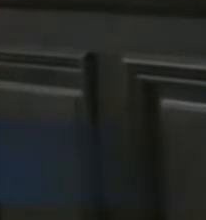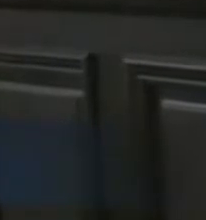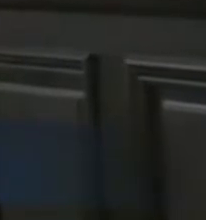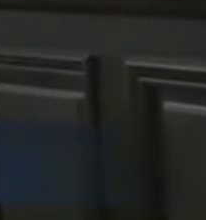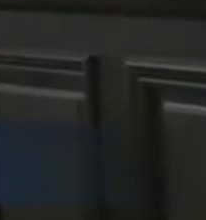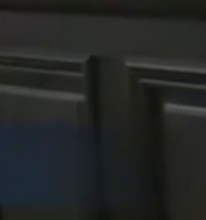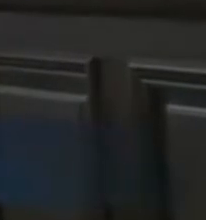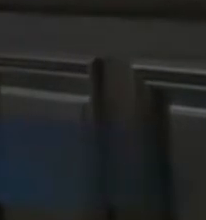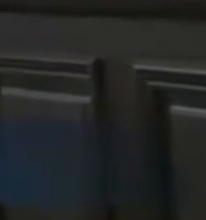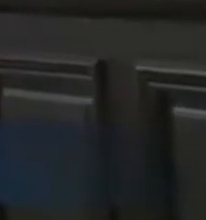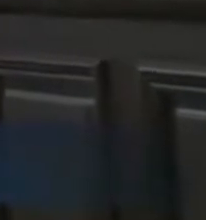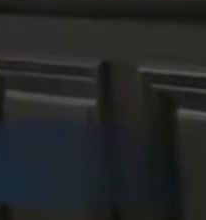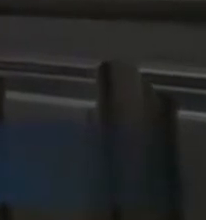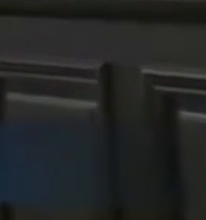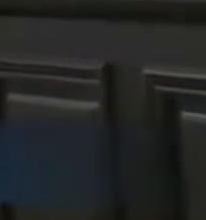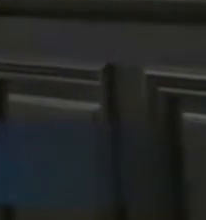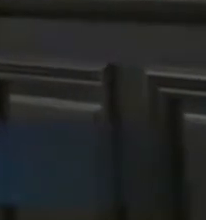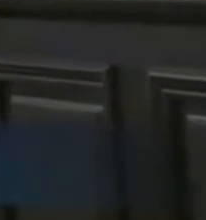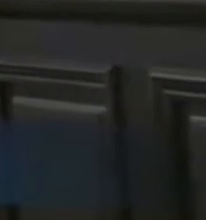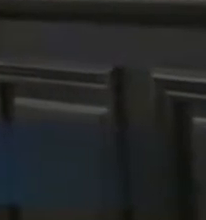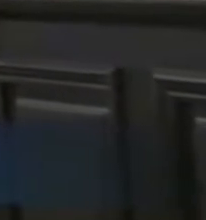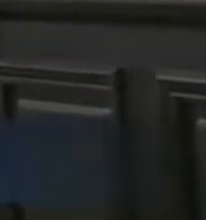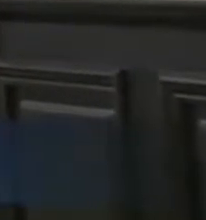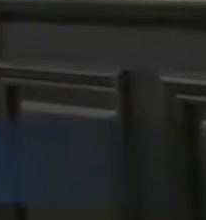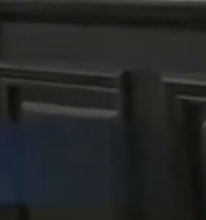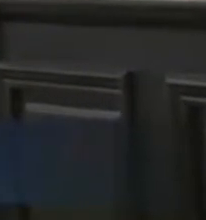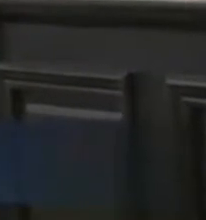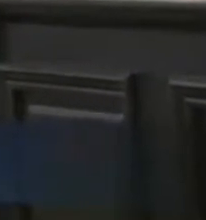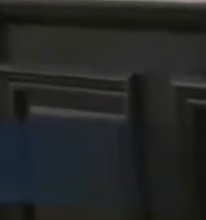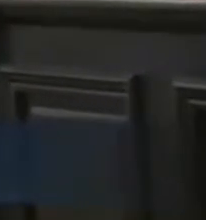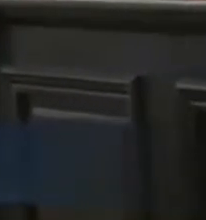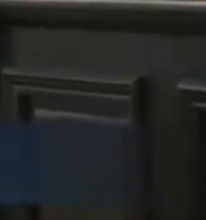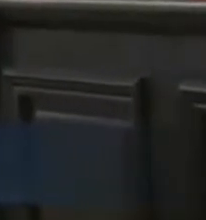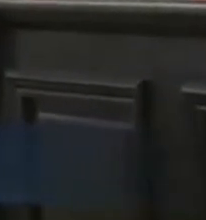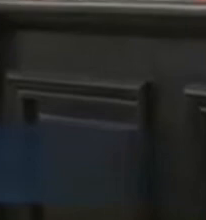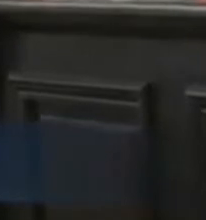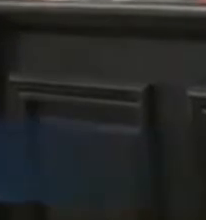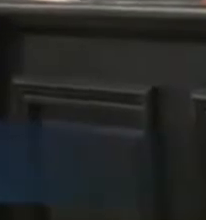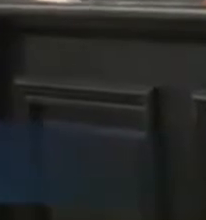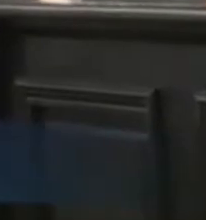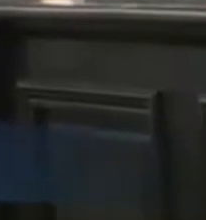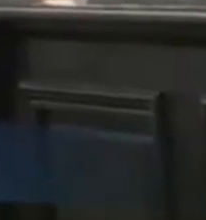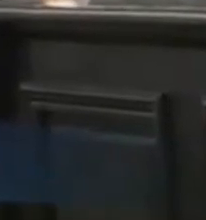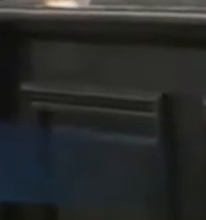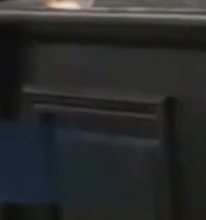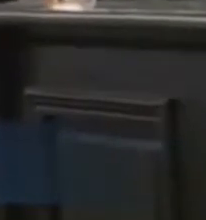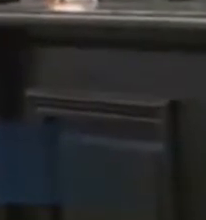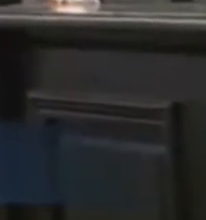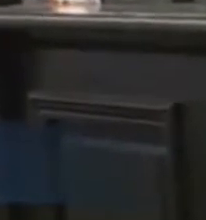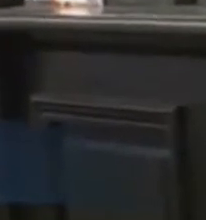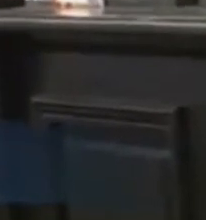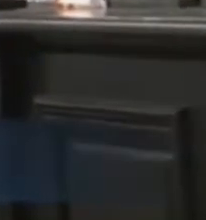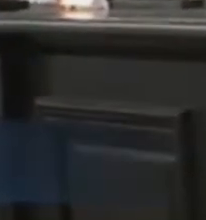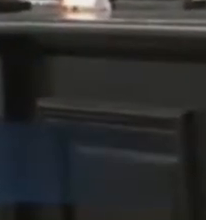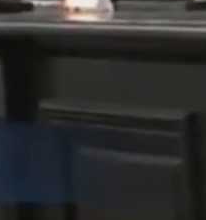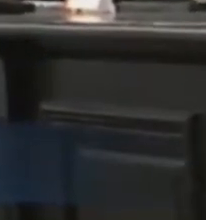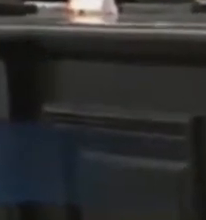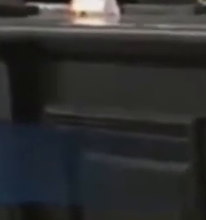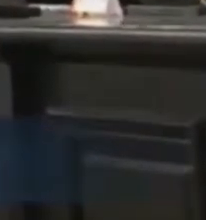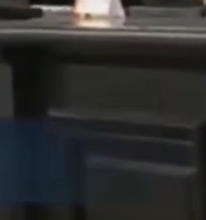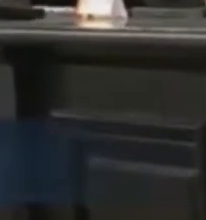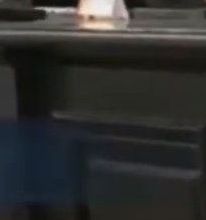reuní con colectivos de víctimas de diversos estados del país. Me comprometí a hacer su voz ante ustedes, pues